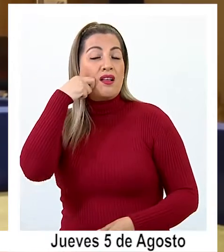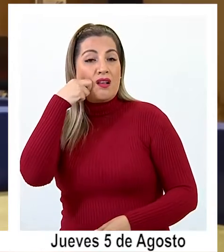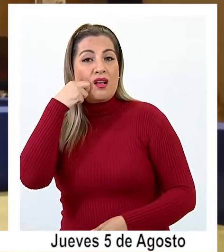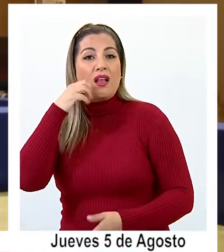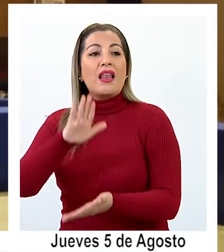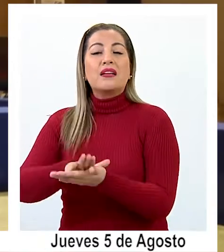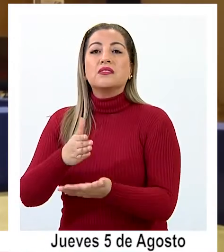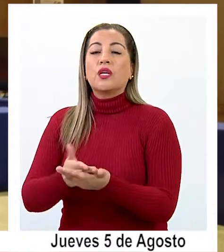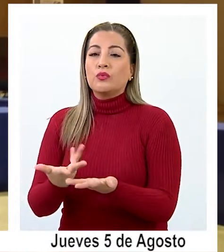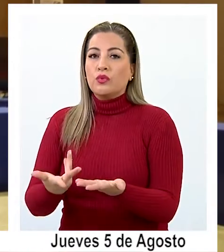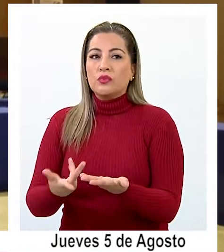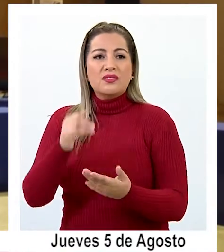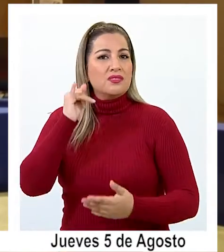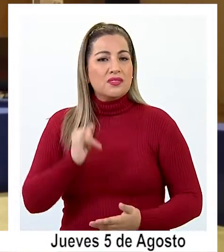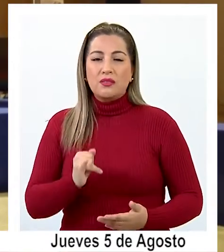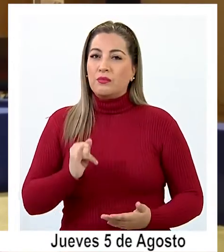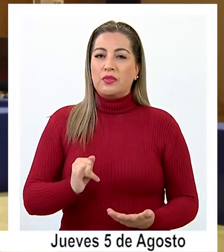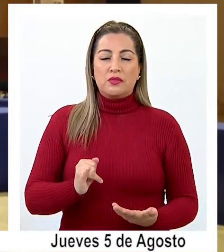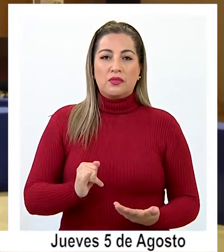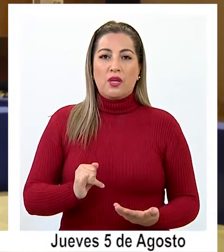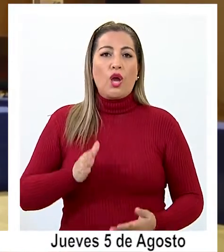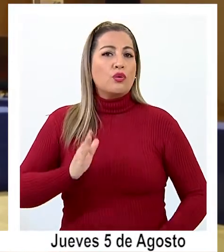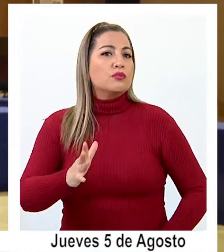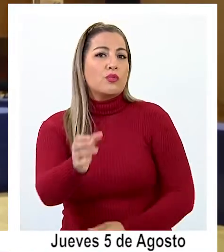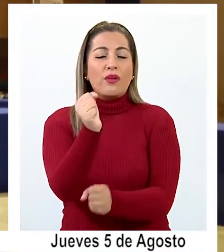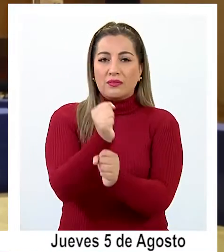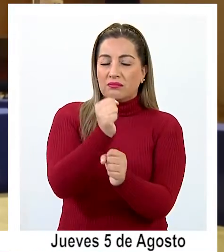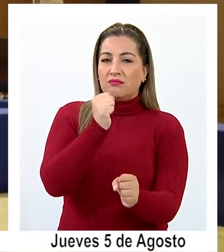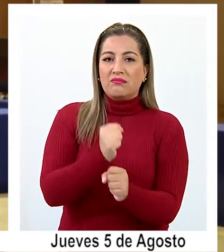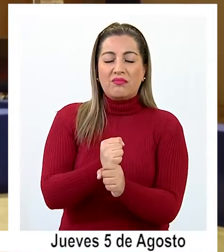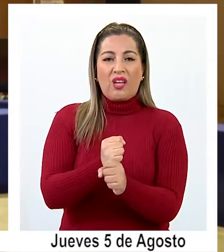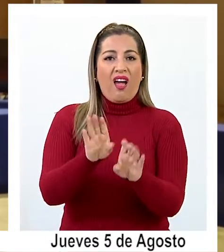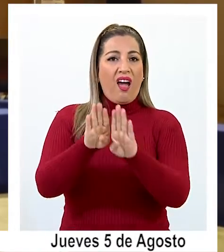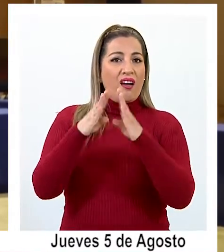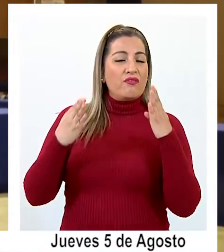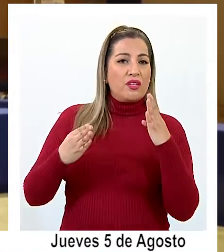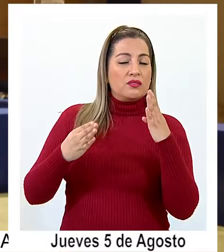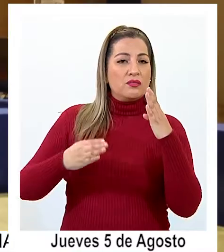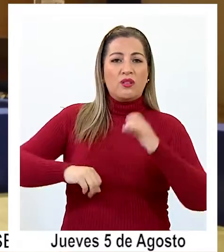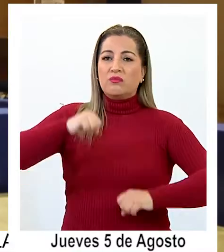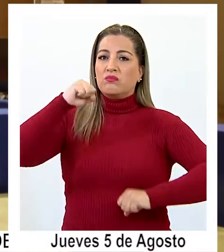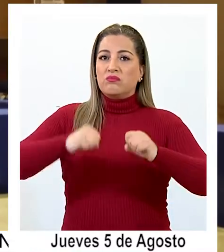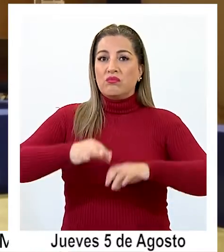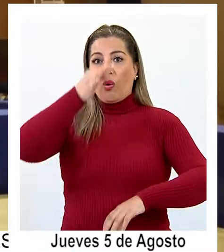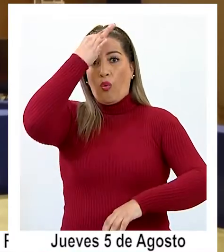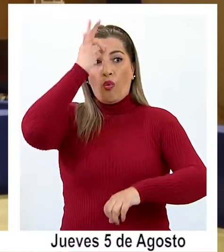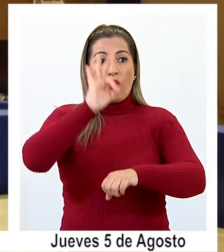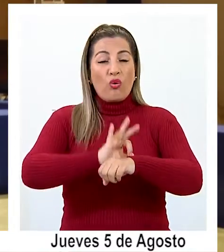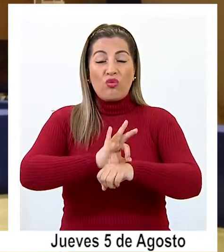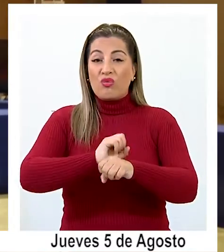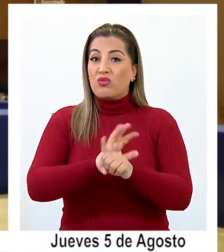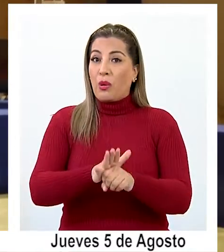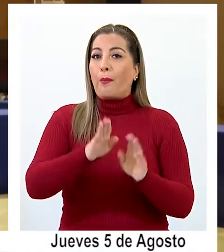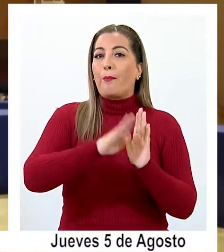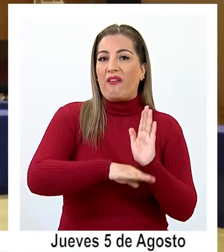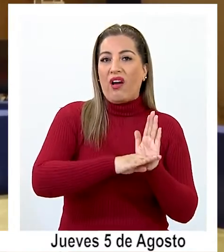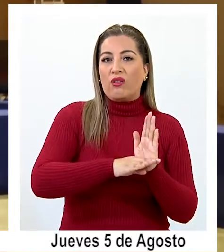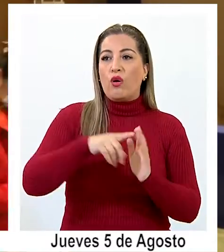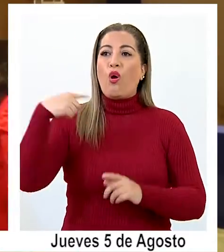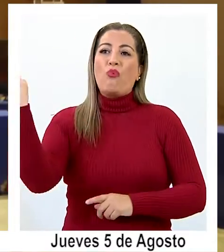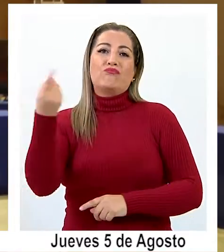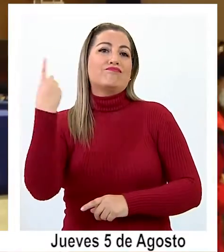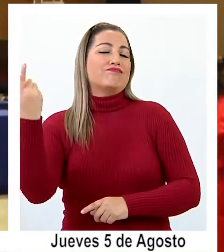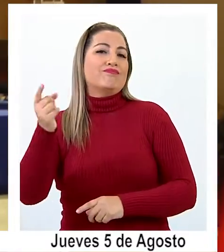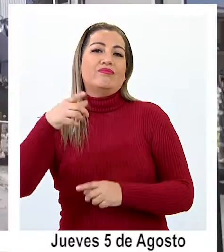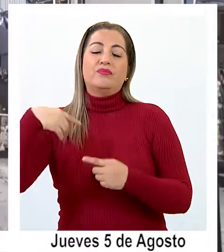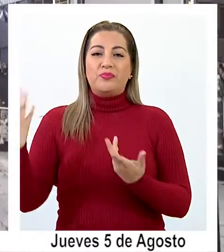seguridad de sus trabajadores, eso es lo más importante. Ha logrado seguir sus operaciones funcionando con niveles de contagio más bajos que en la población en general, lo que es